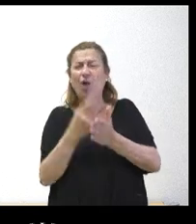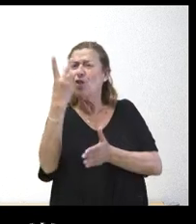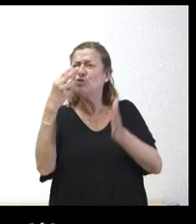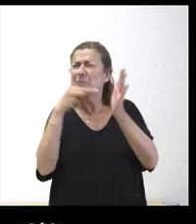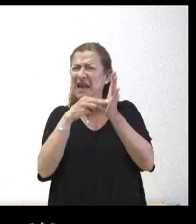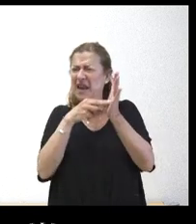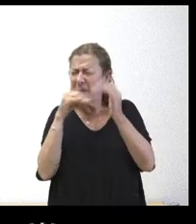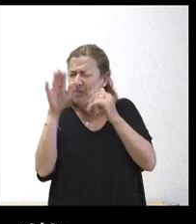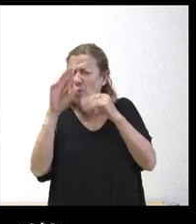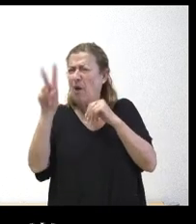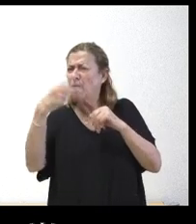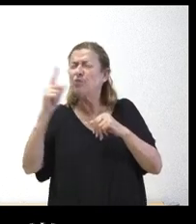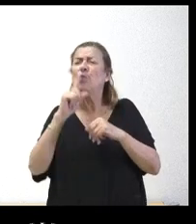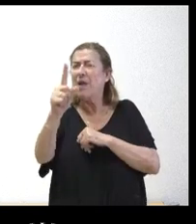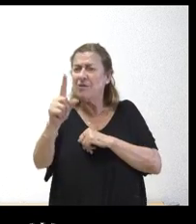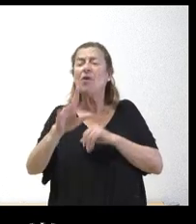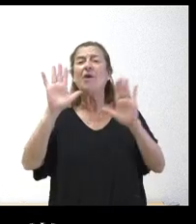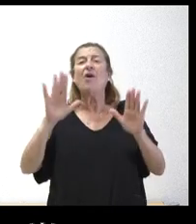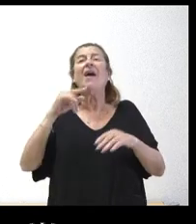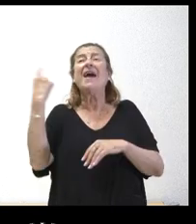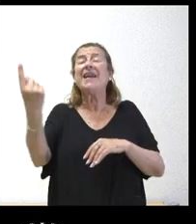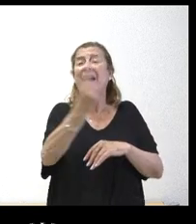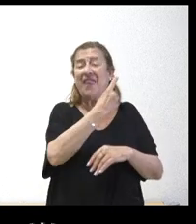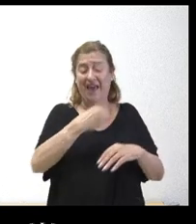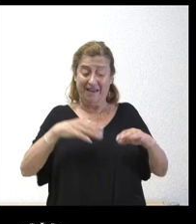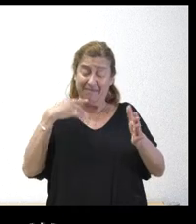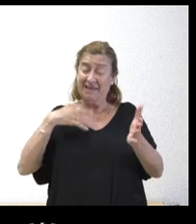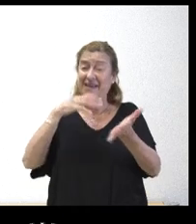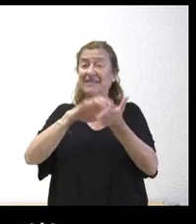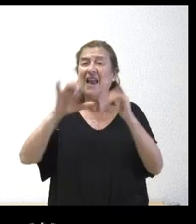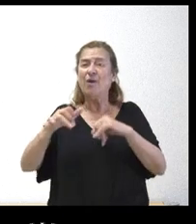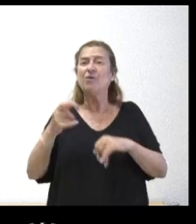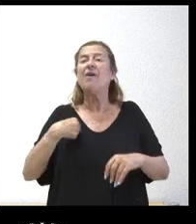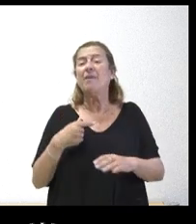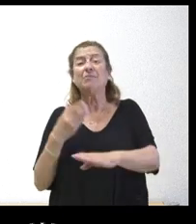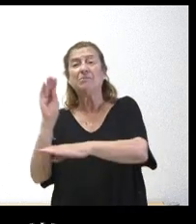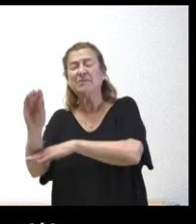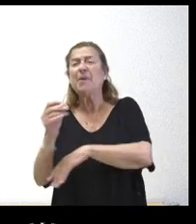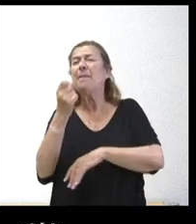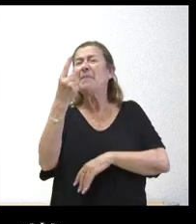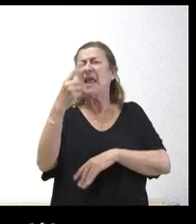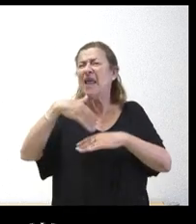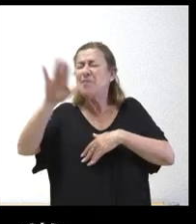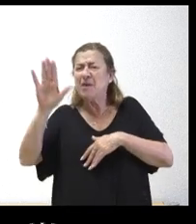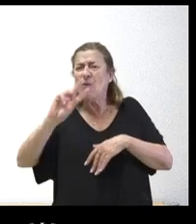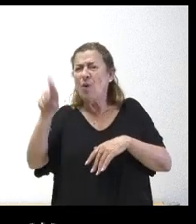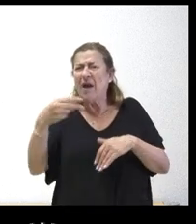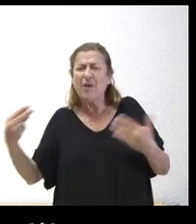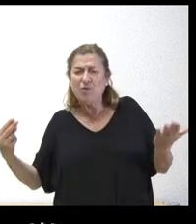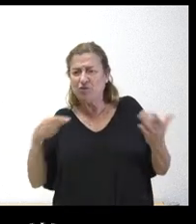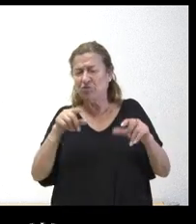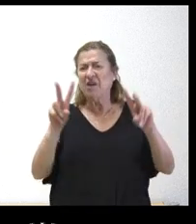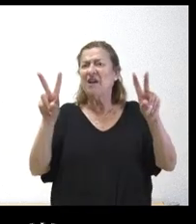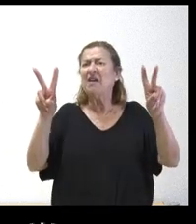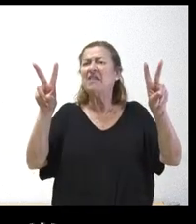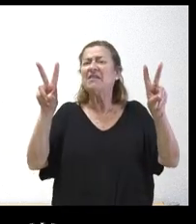euros al año mientras que cada castellano leonés recibía mil y pico euros es el tema de